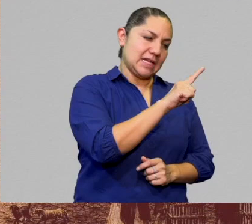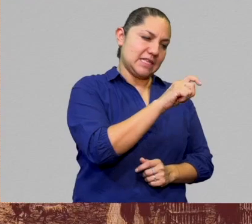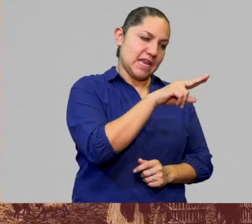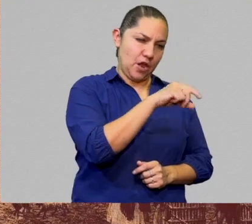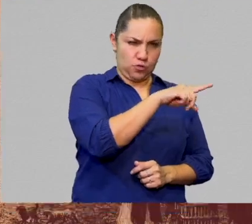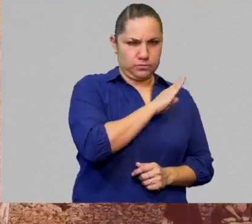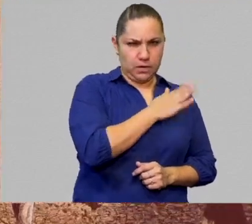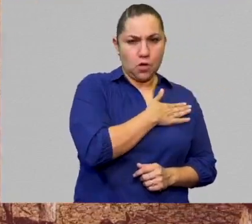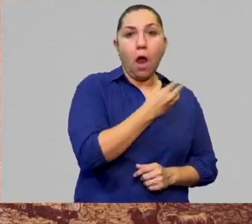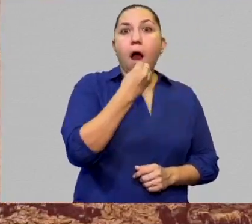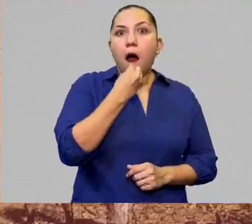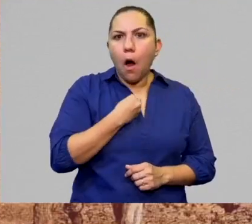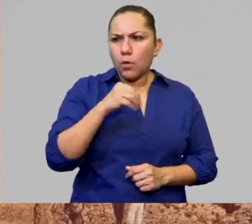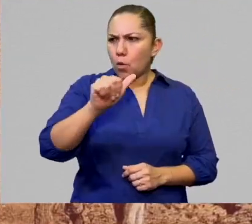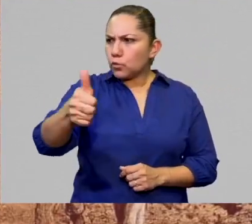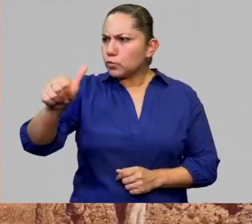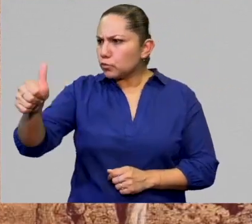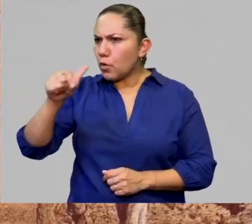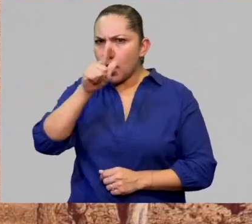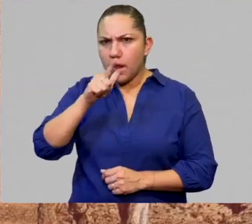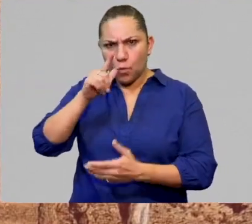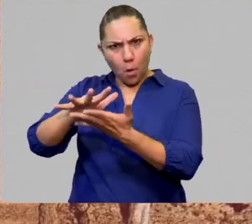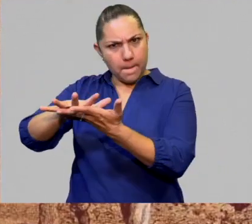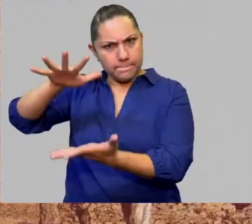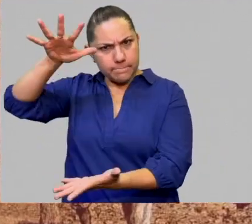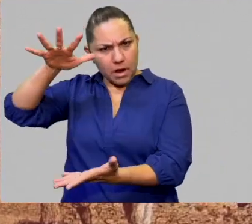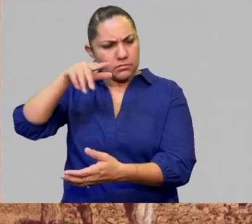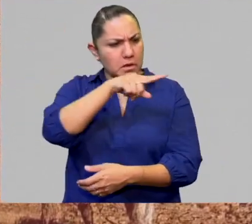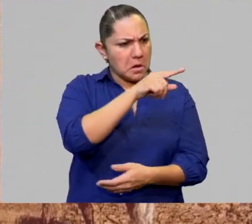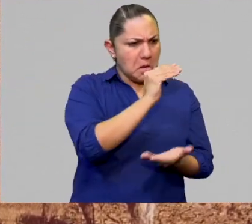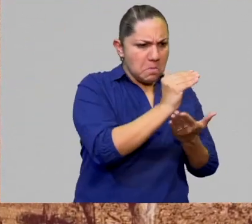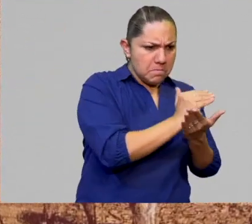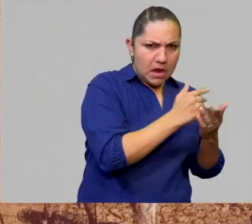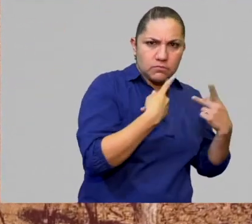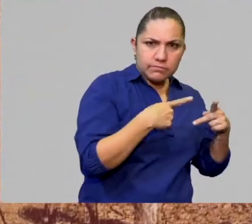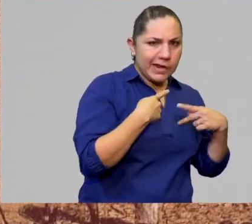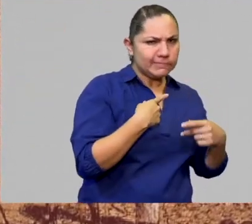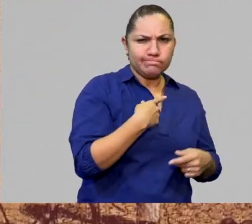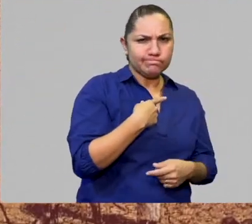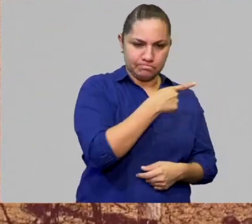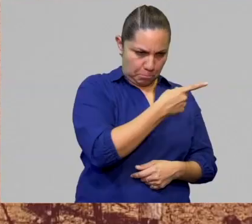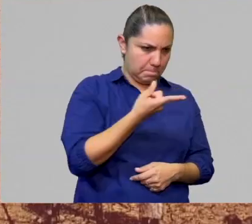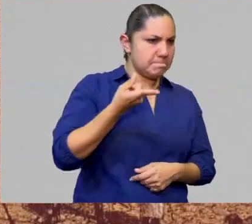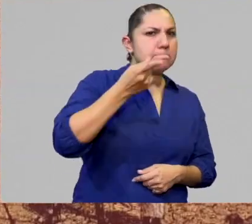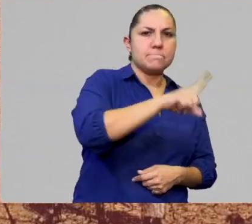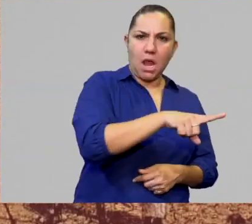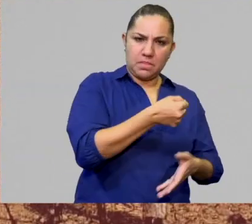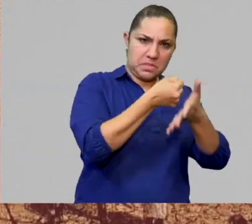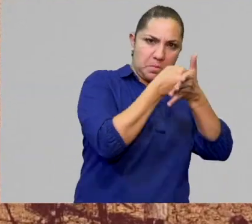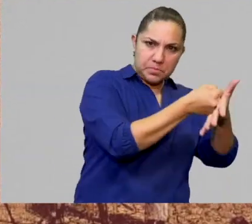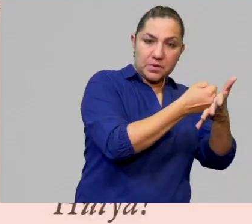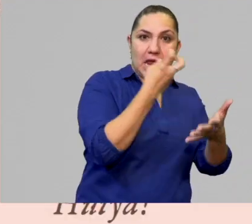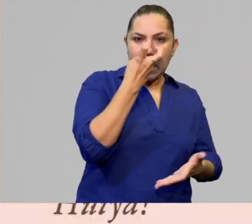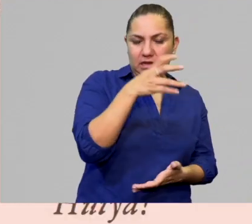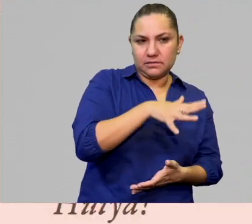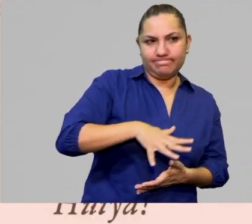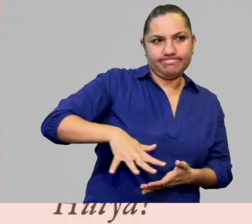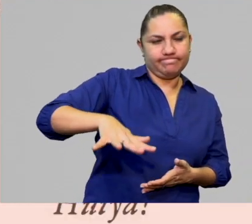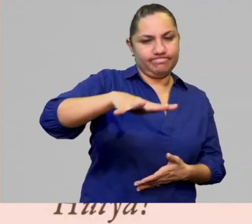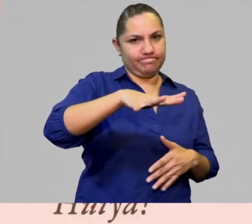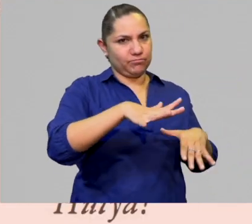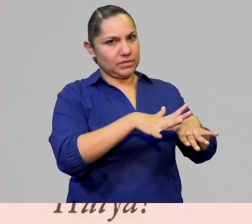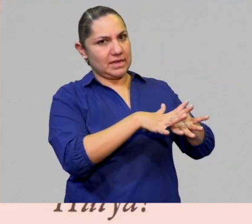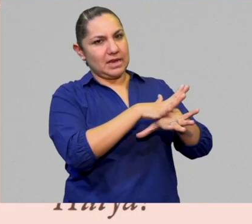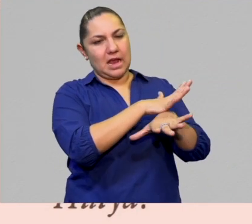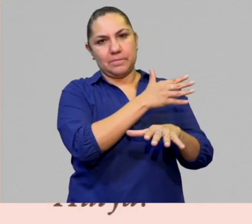minoritaria. La diversidad lingüística se contempló como una amenaza para la unidad nacional. Por